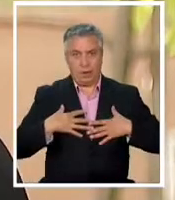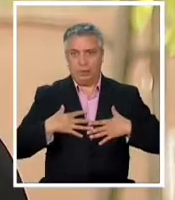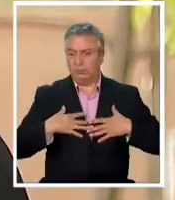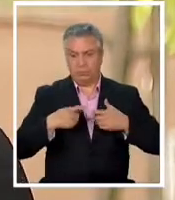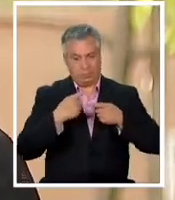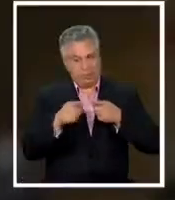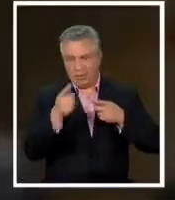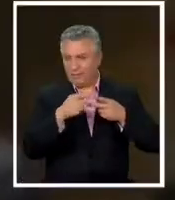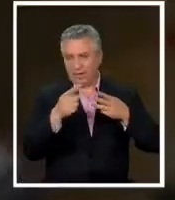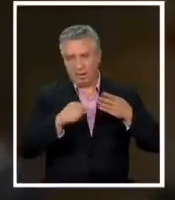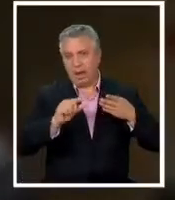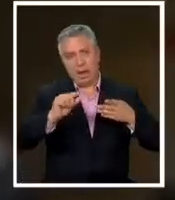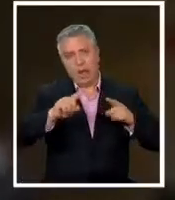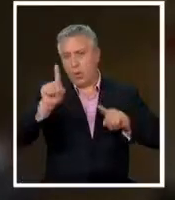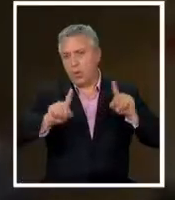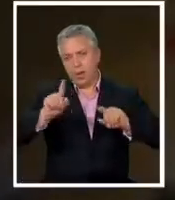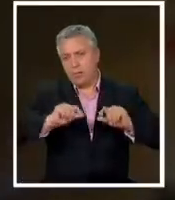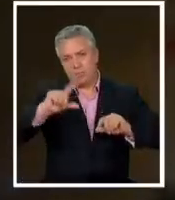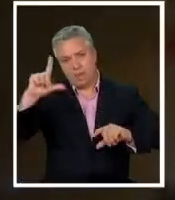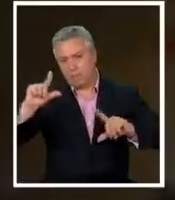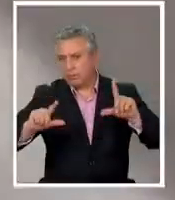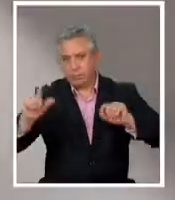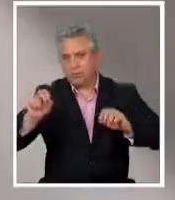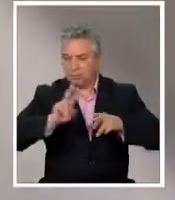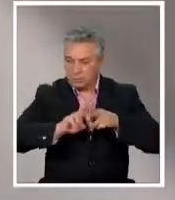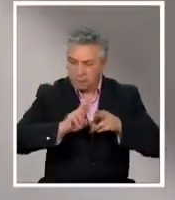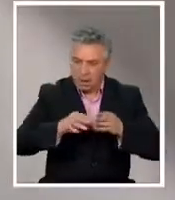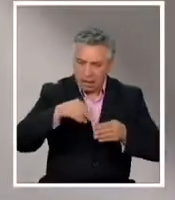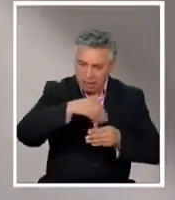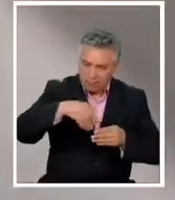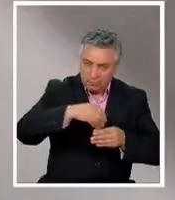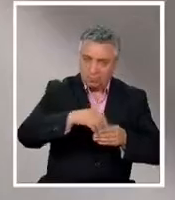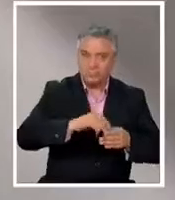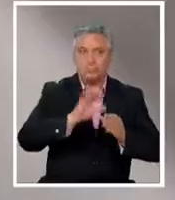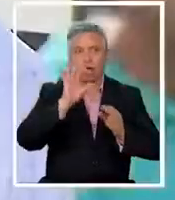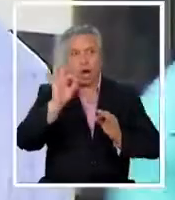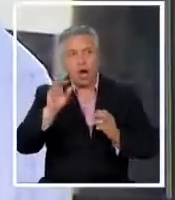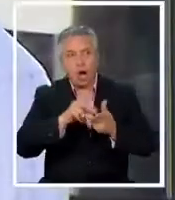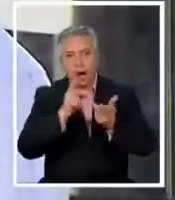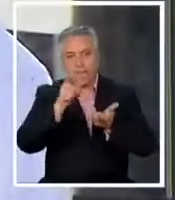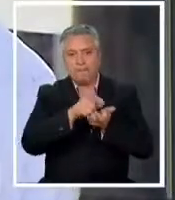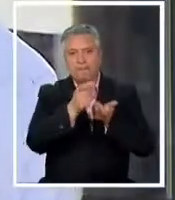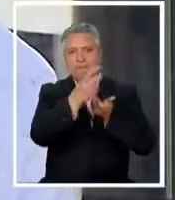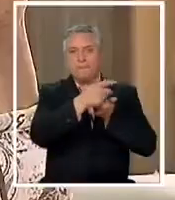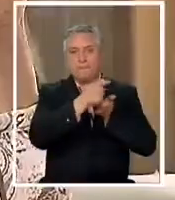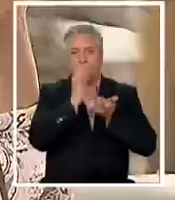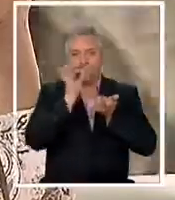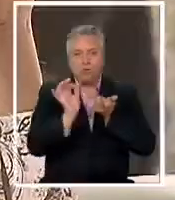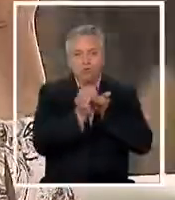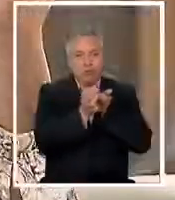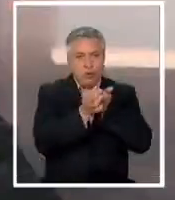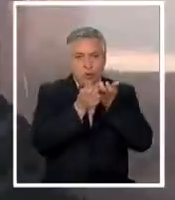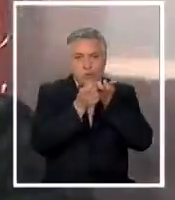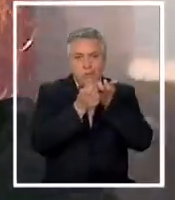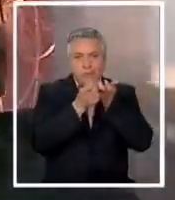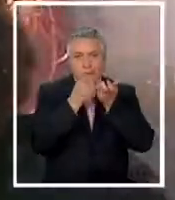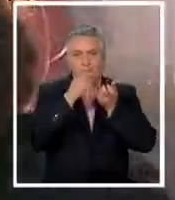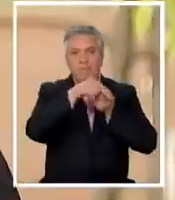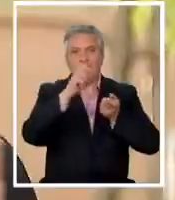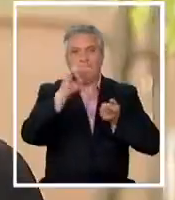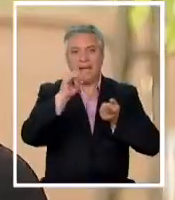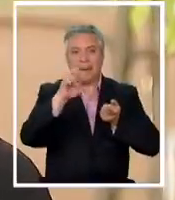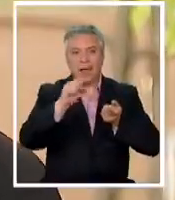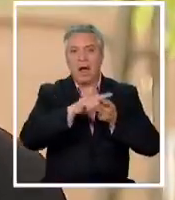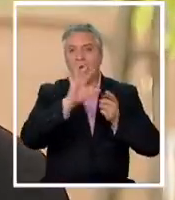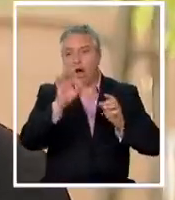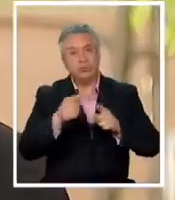se presenta producto ya sea preparado producto a través de una pipa producto a través de un agil o